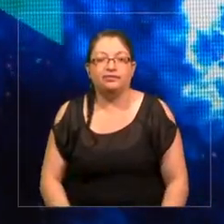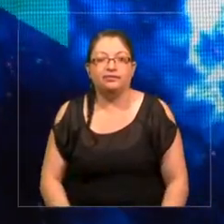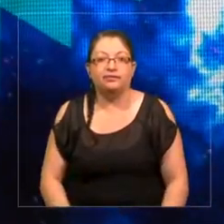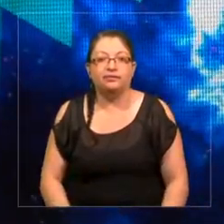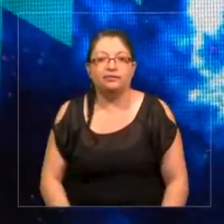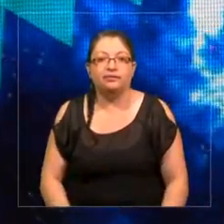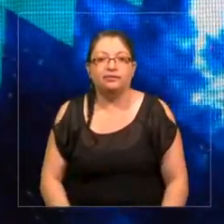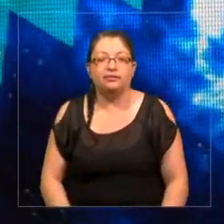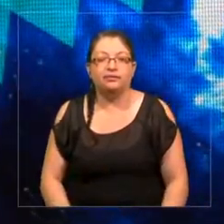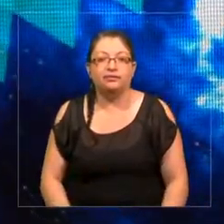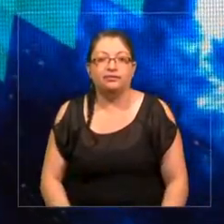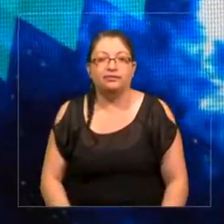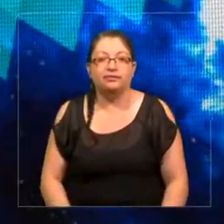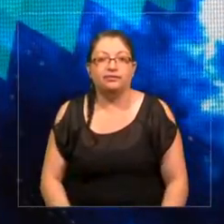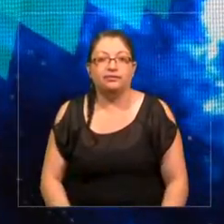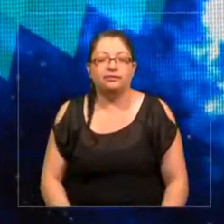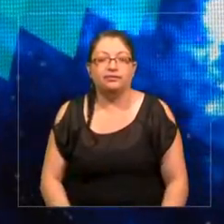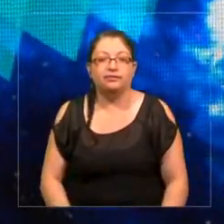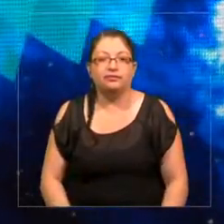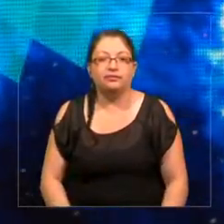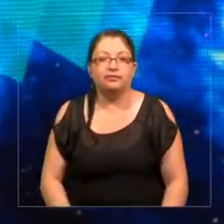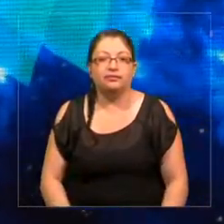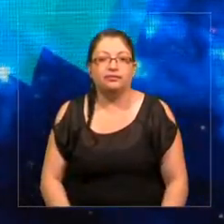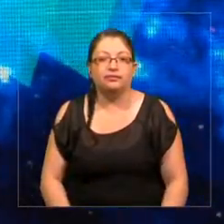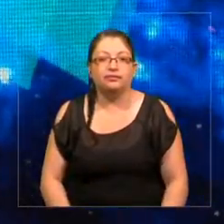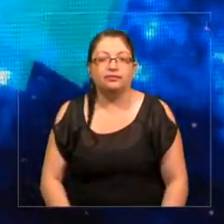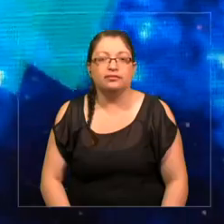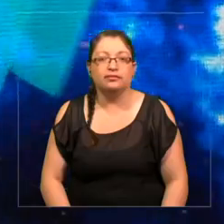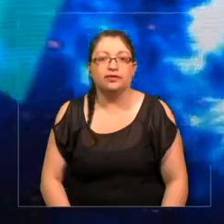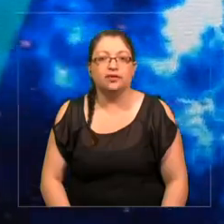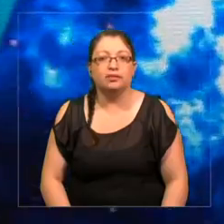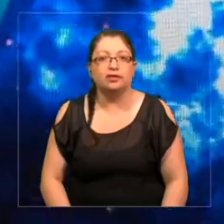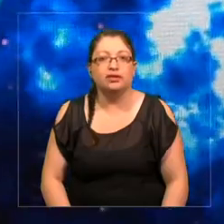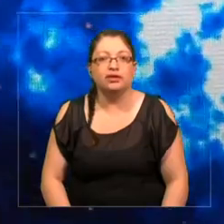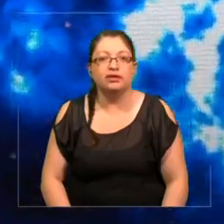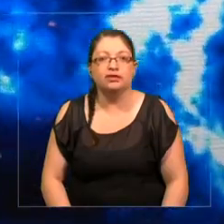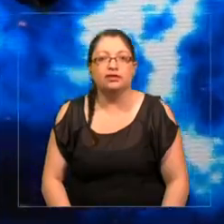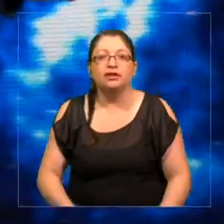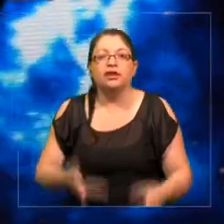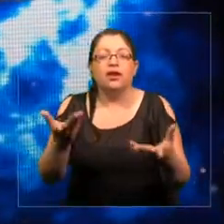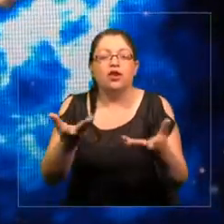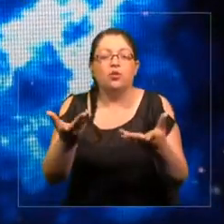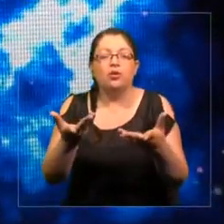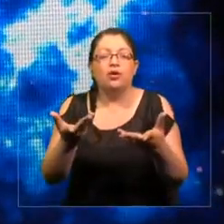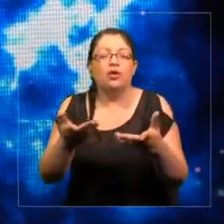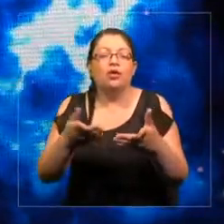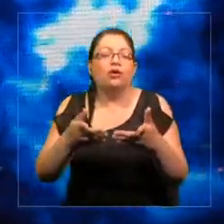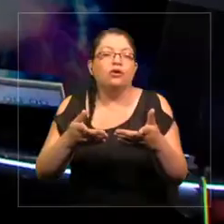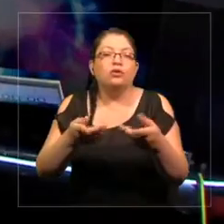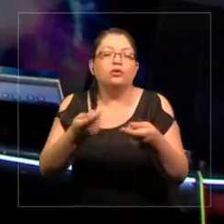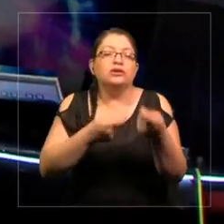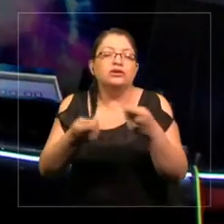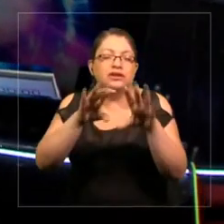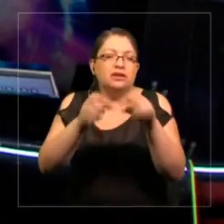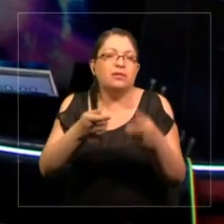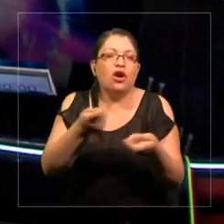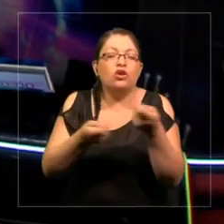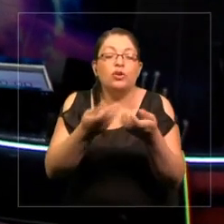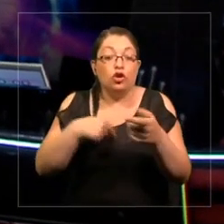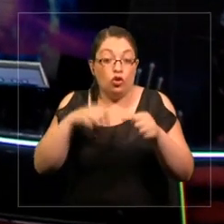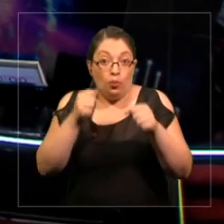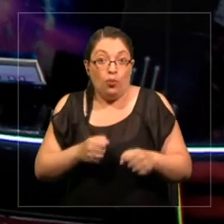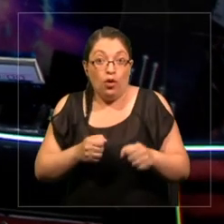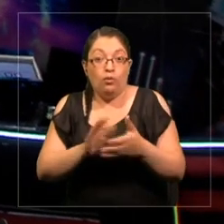un commodity económico donde pueden explotar a las personas, que pueden explotar al medio